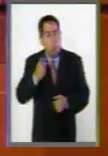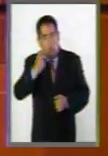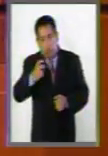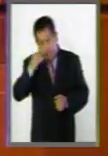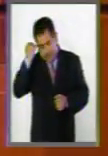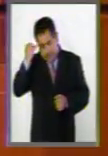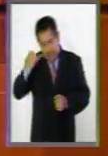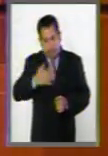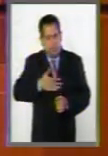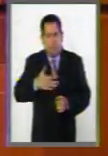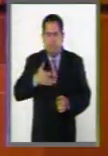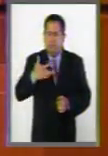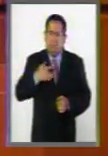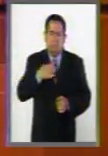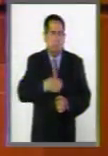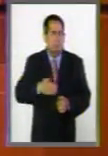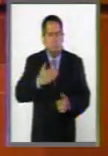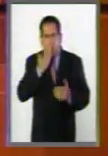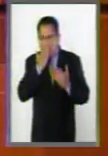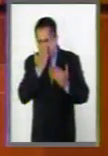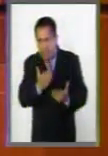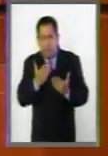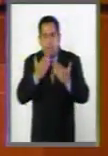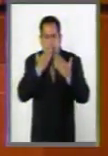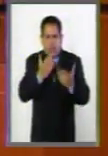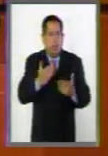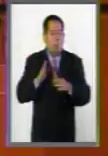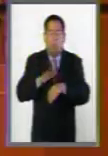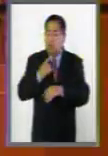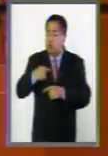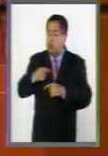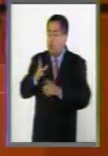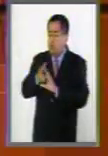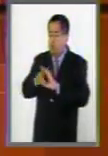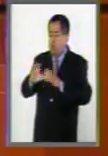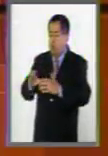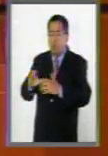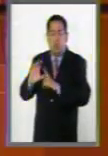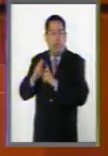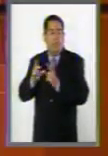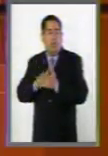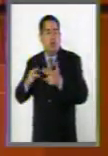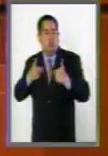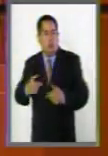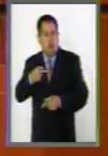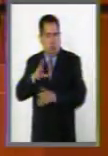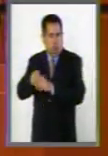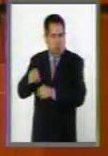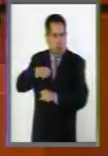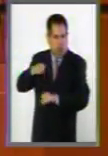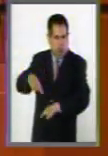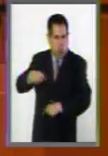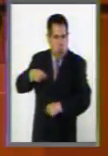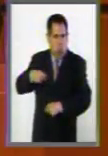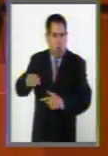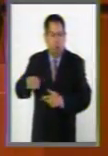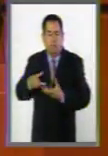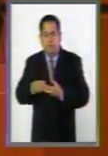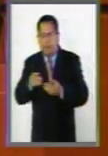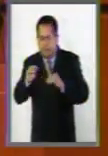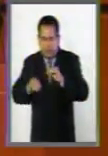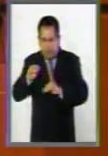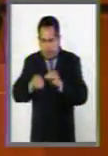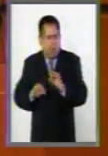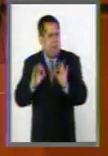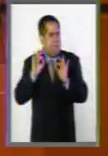me siento congratulada por pertenecer a la Comisión de Derechos Humanos de esta soberanía, ya que se ha garantizado